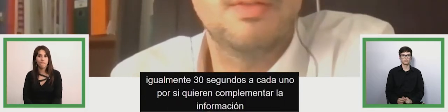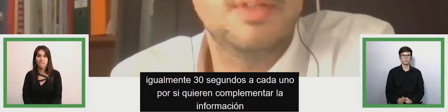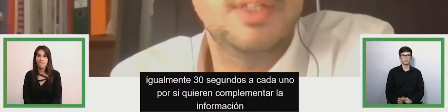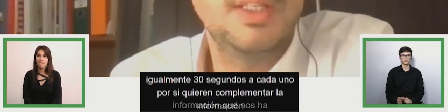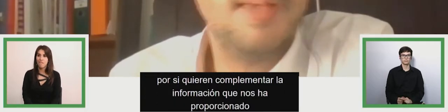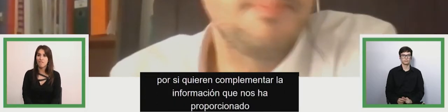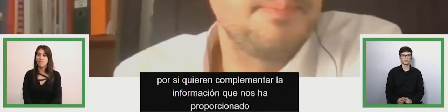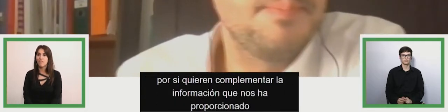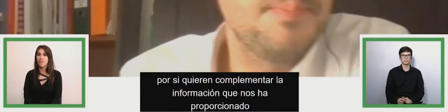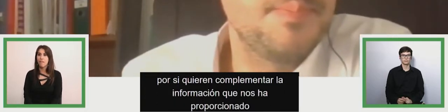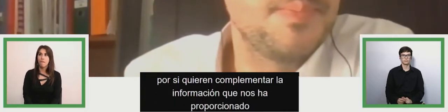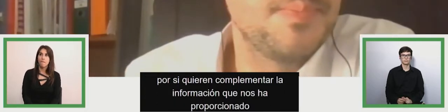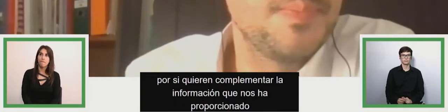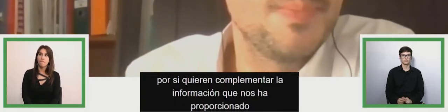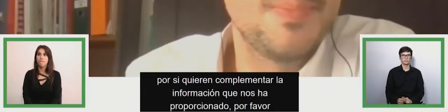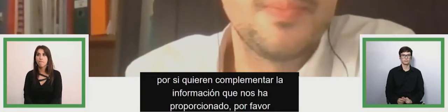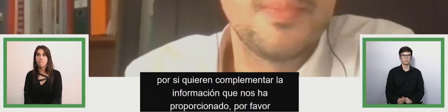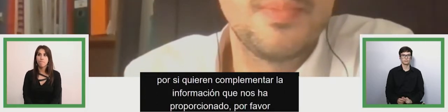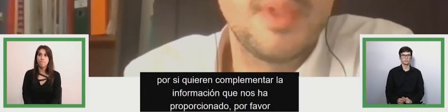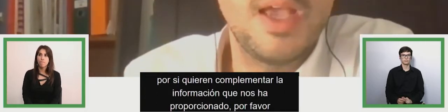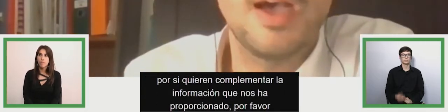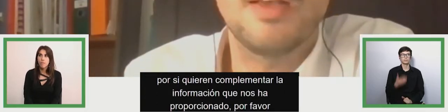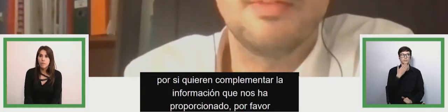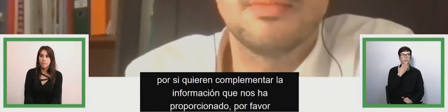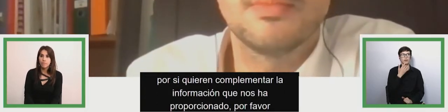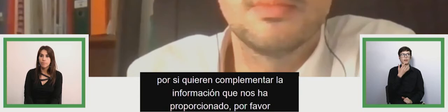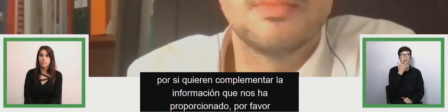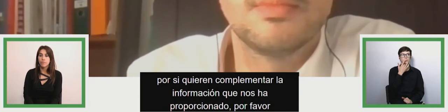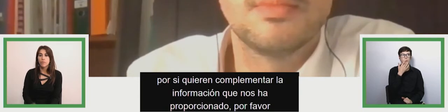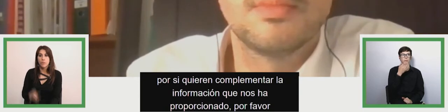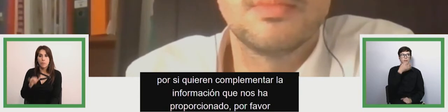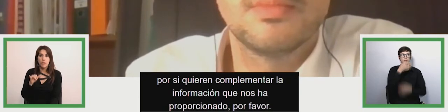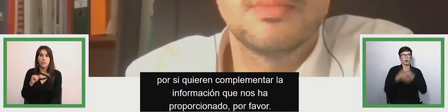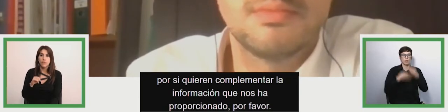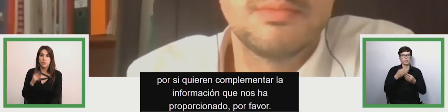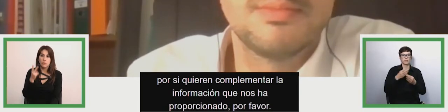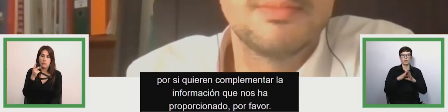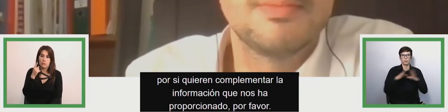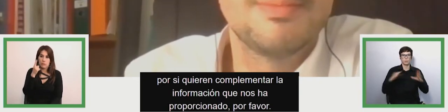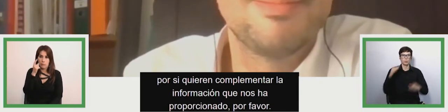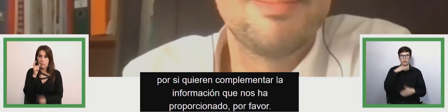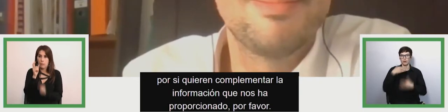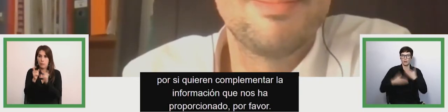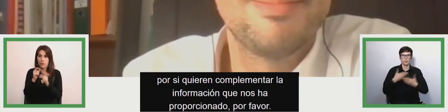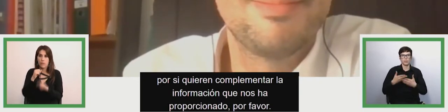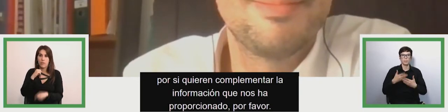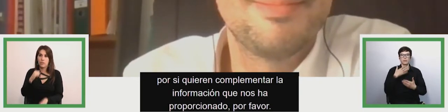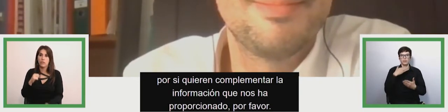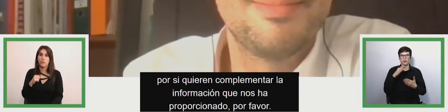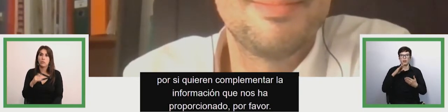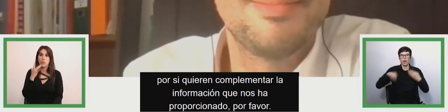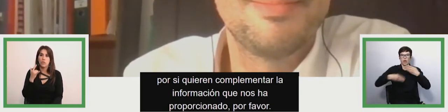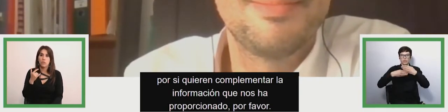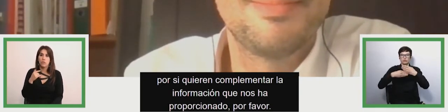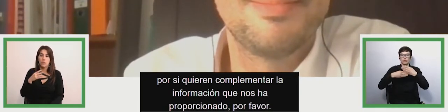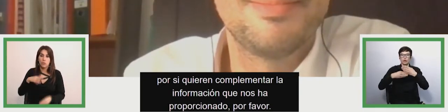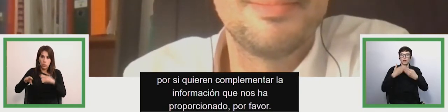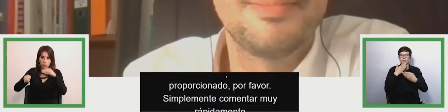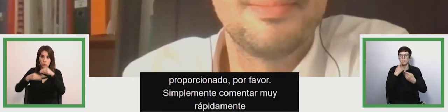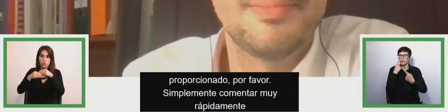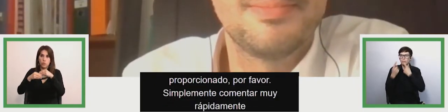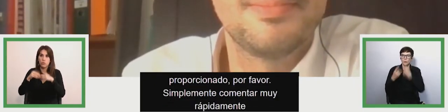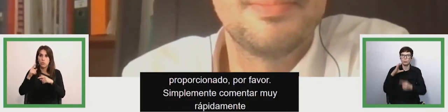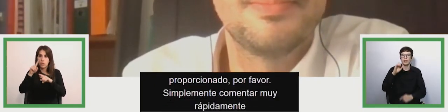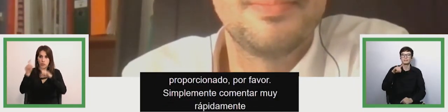Cintia simplemente complementar muy rápidamente que adicionalmente a los censos que también concuerdo